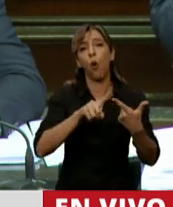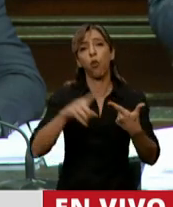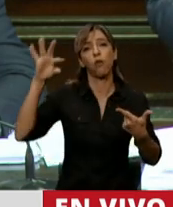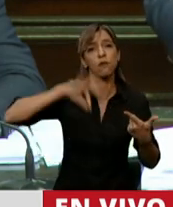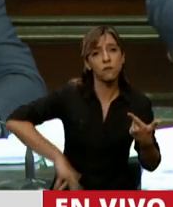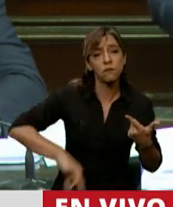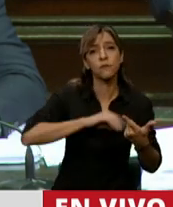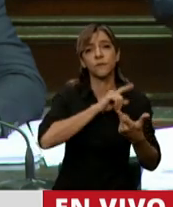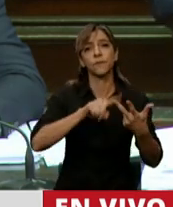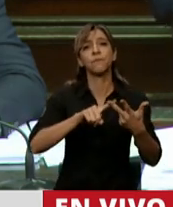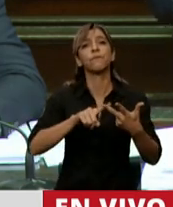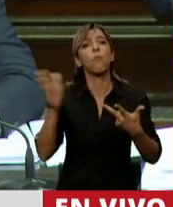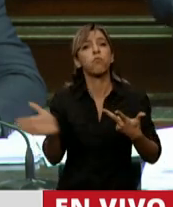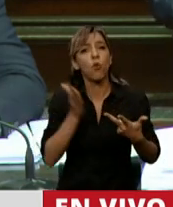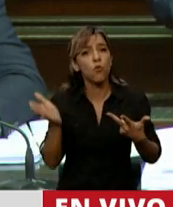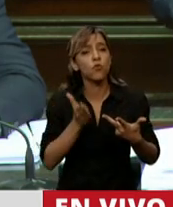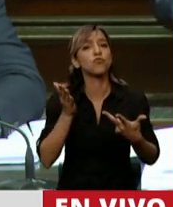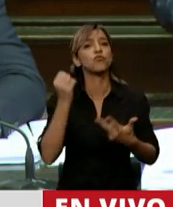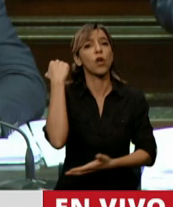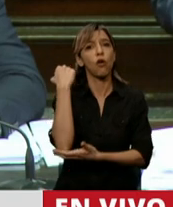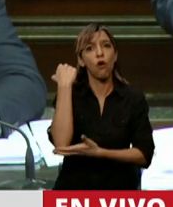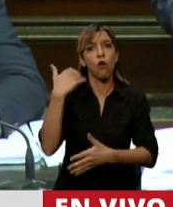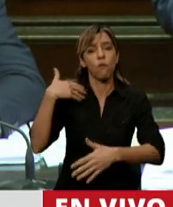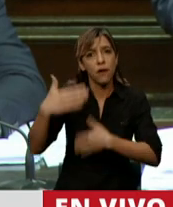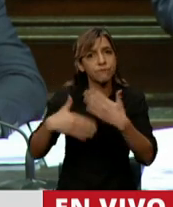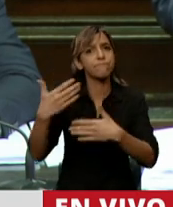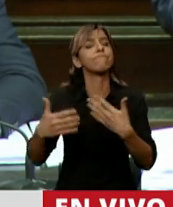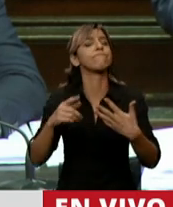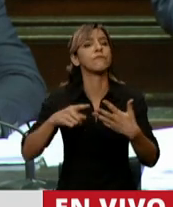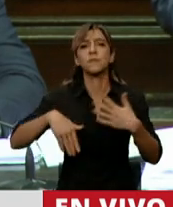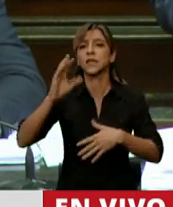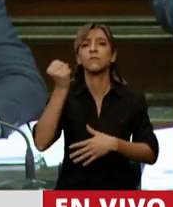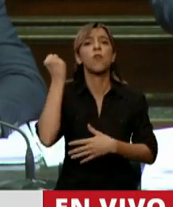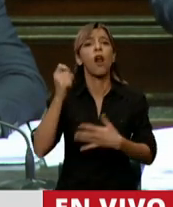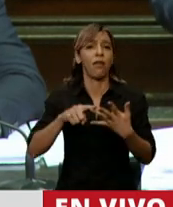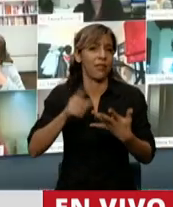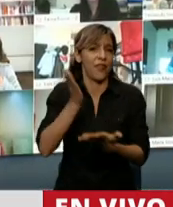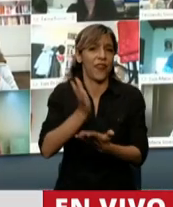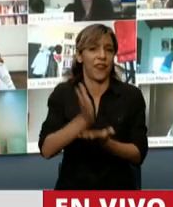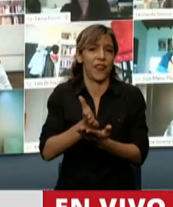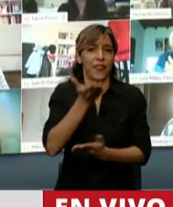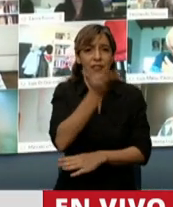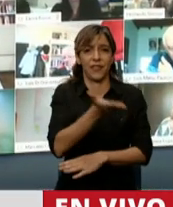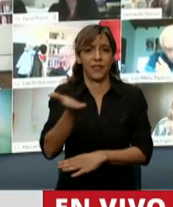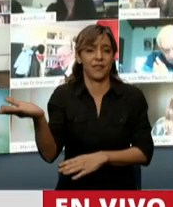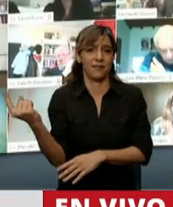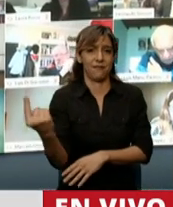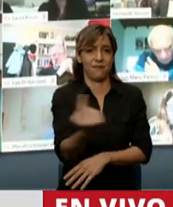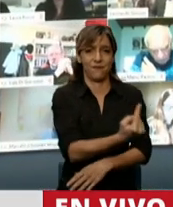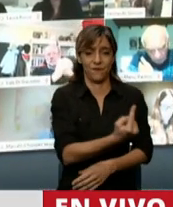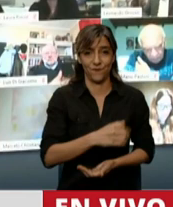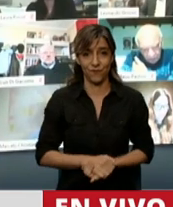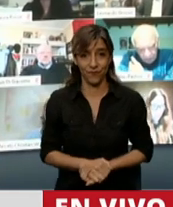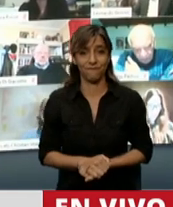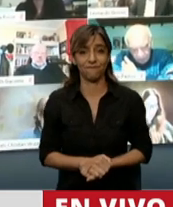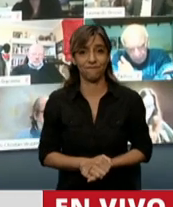económica y los derechos principales o prioritarios de las personas que viven en este lindo país que es